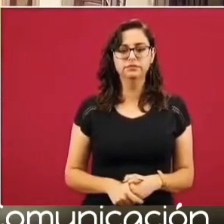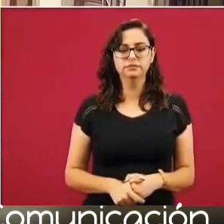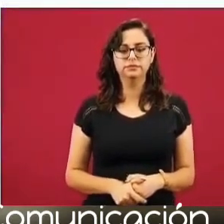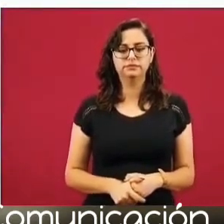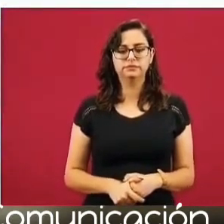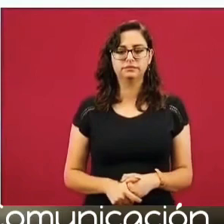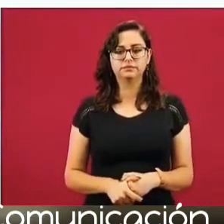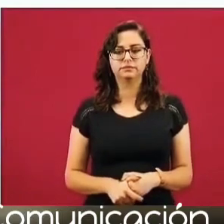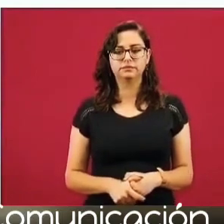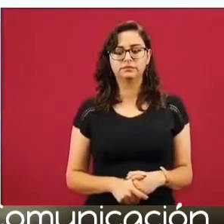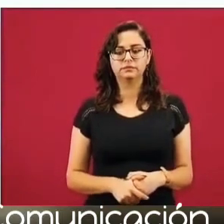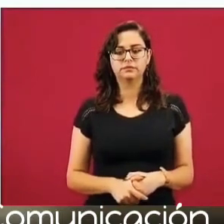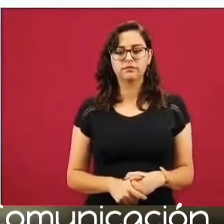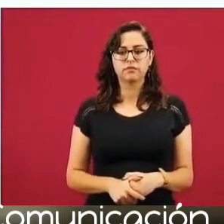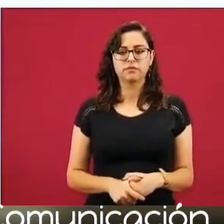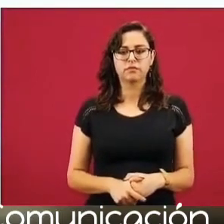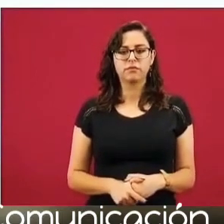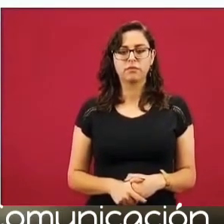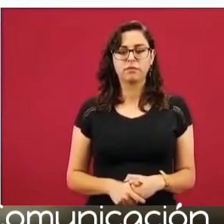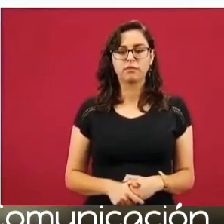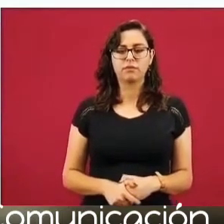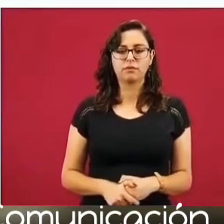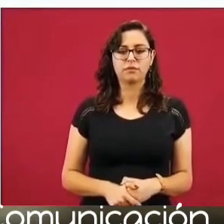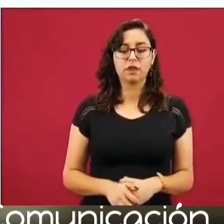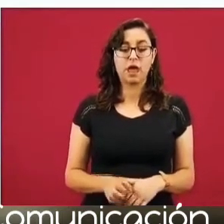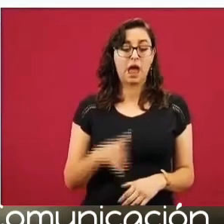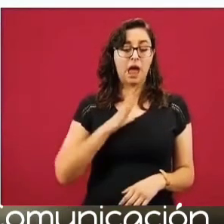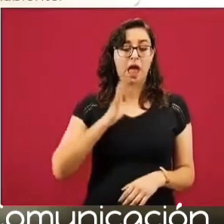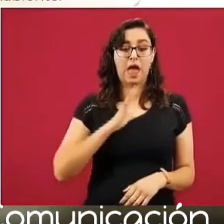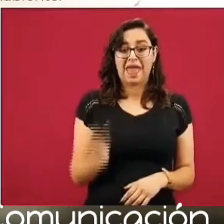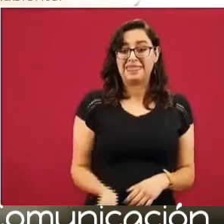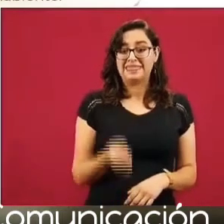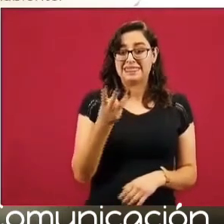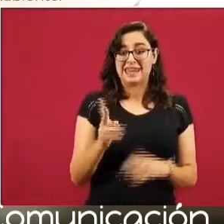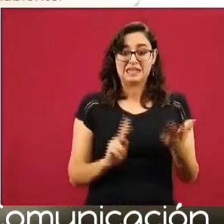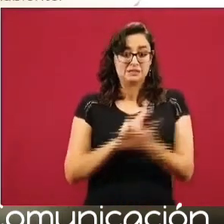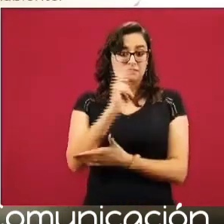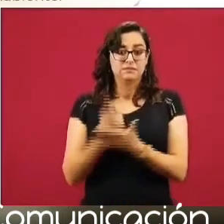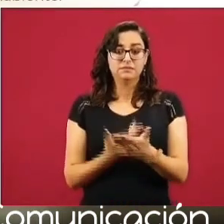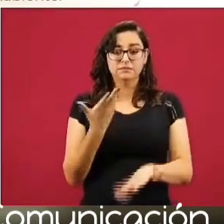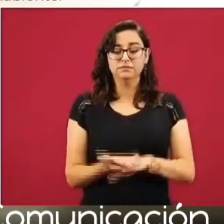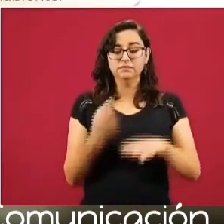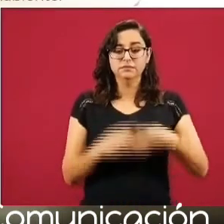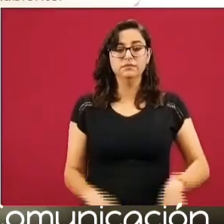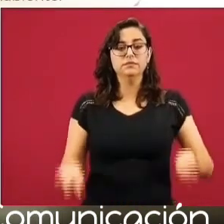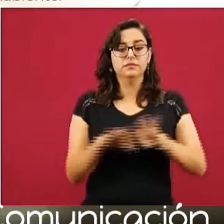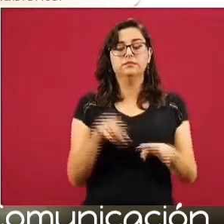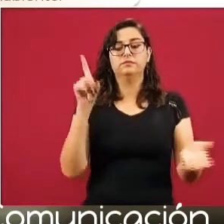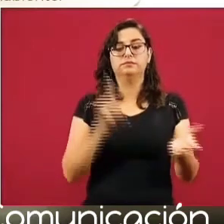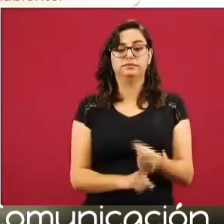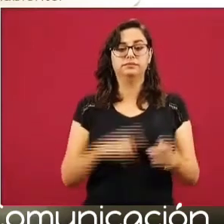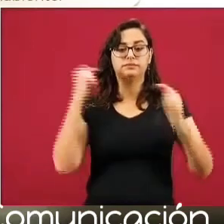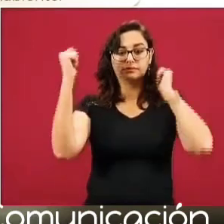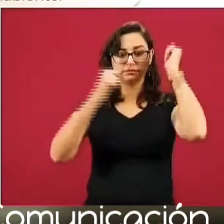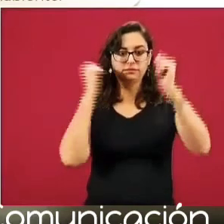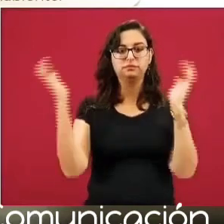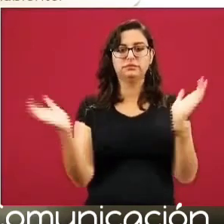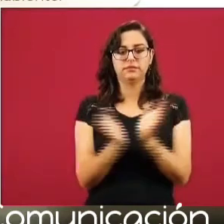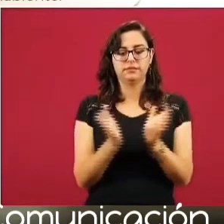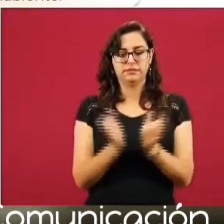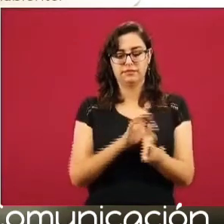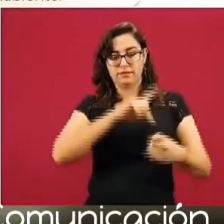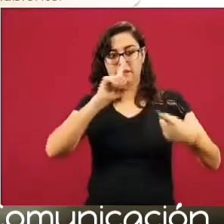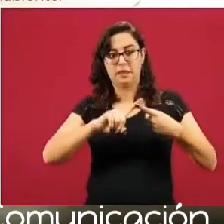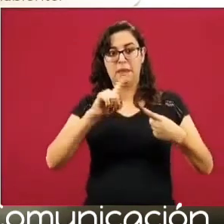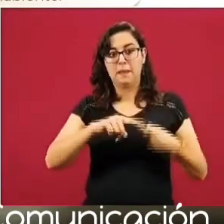Entonces, prácticamente tenemos tres programas ahorita importantes o relevantes en turiste. El primero se llama México para ti,